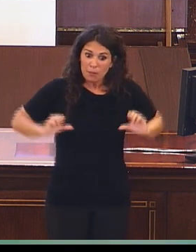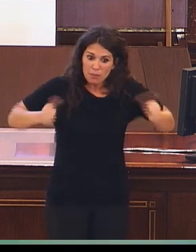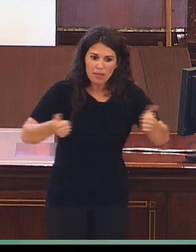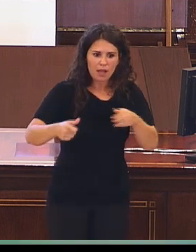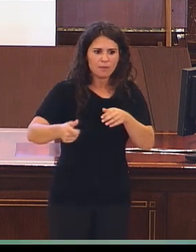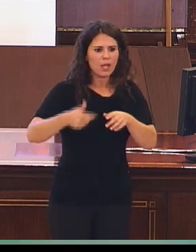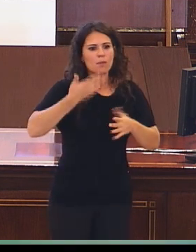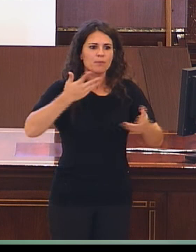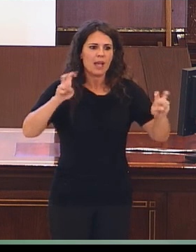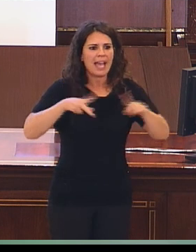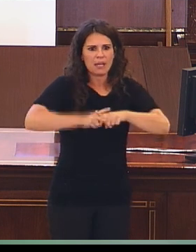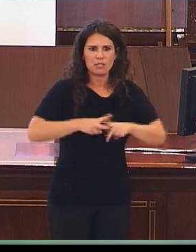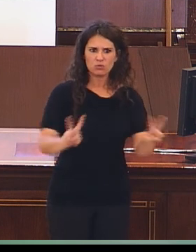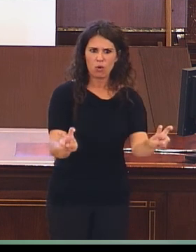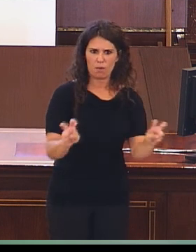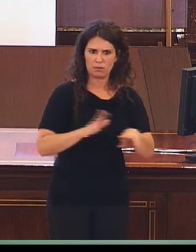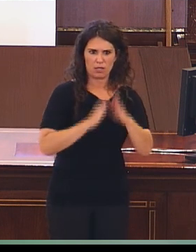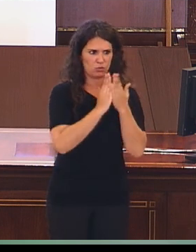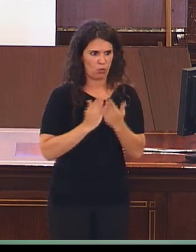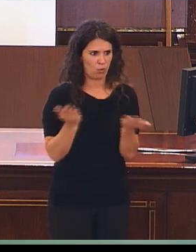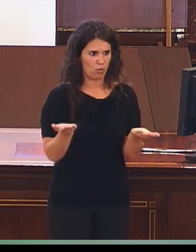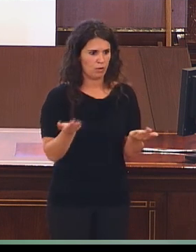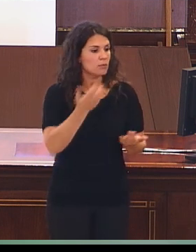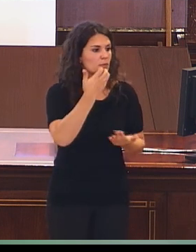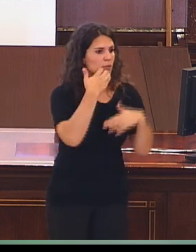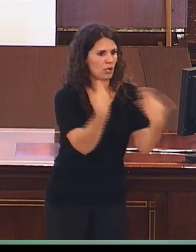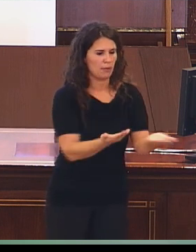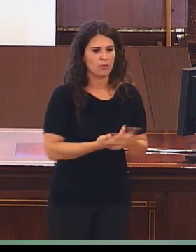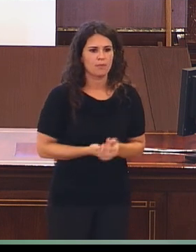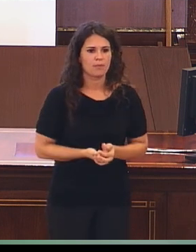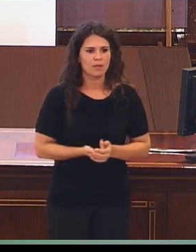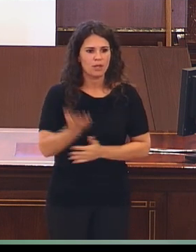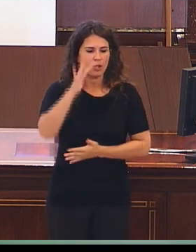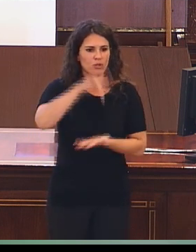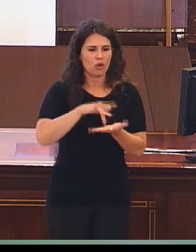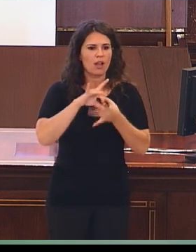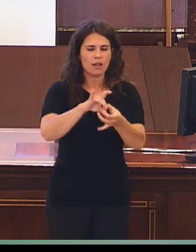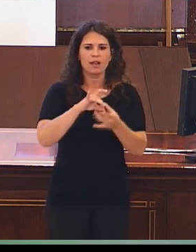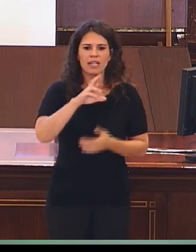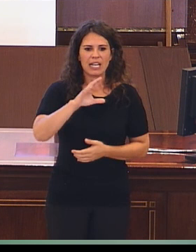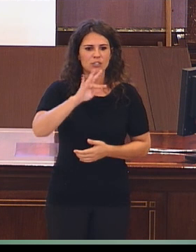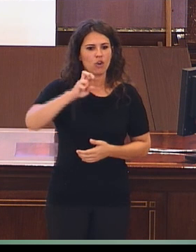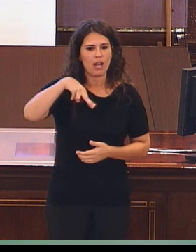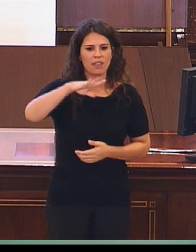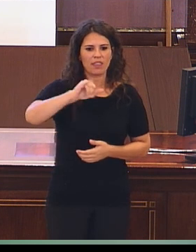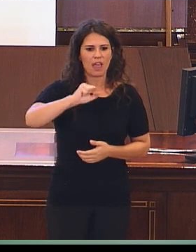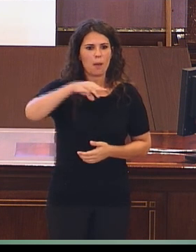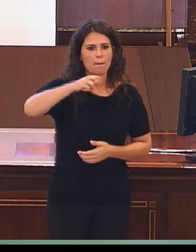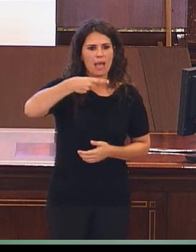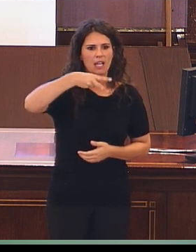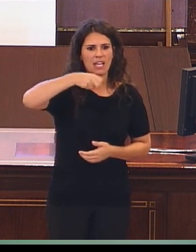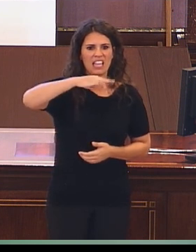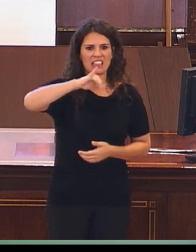lenguas. Nuevas herramientas como pueden ser la resonancia magnética funcional, que digamos es la tecnología